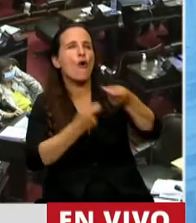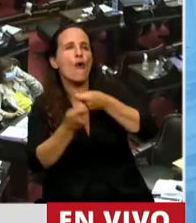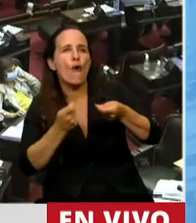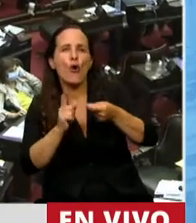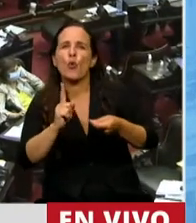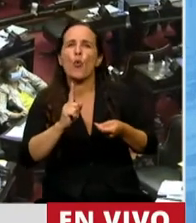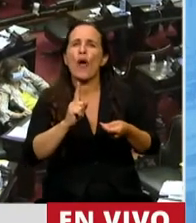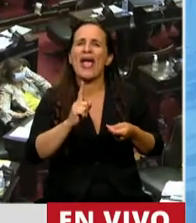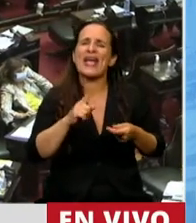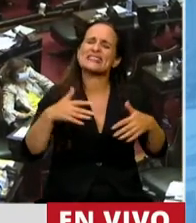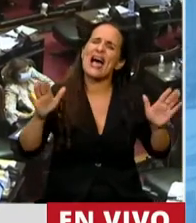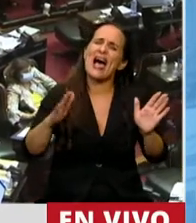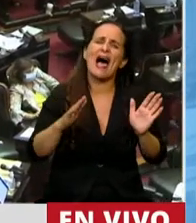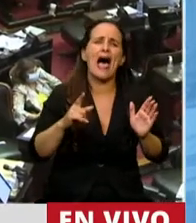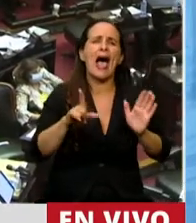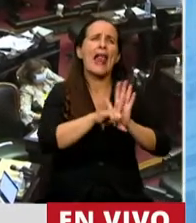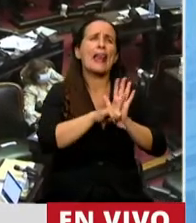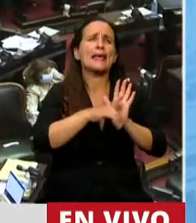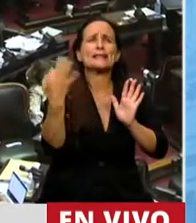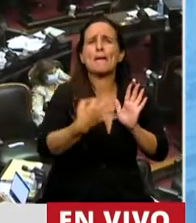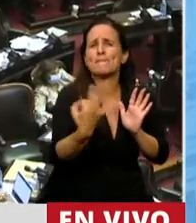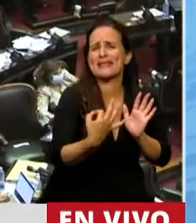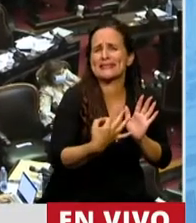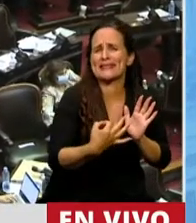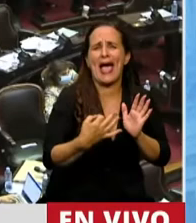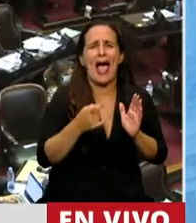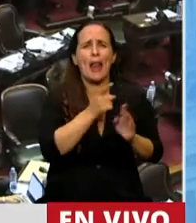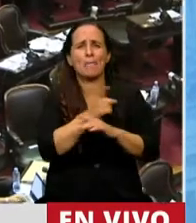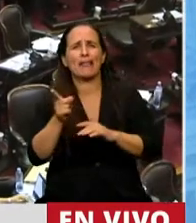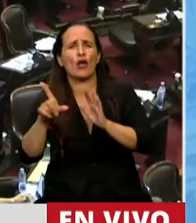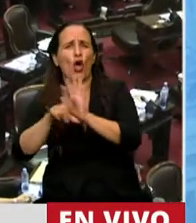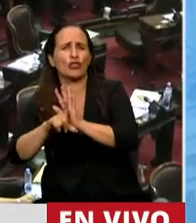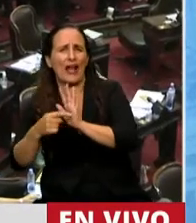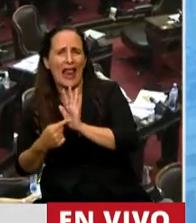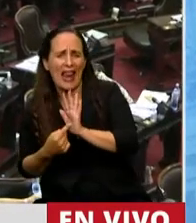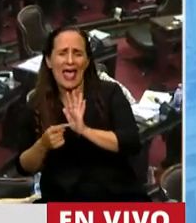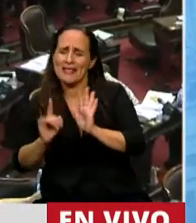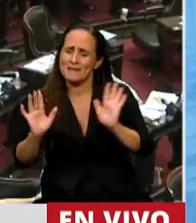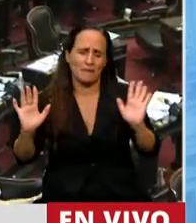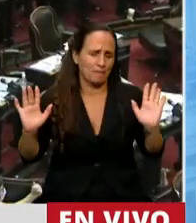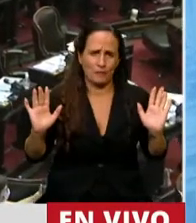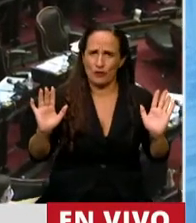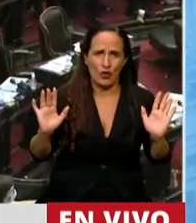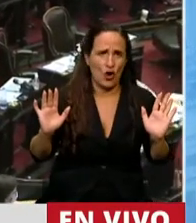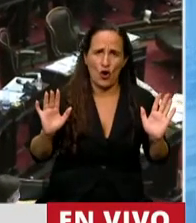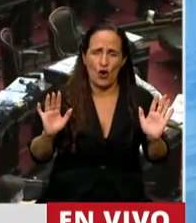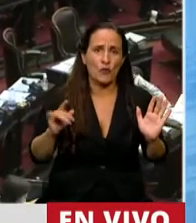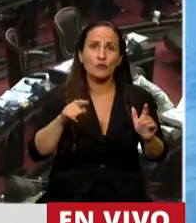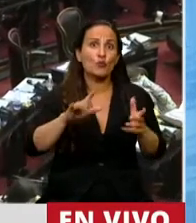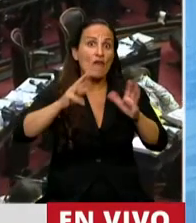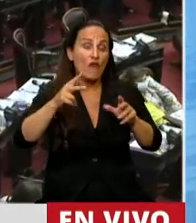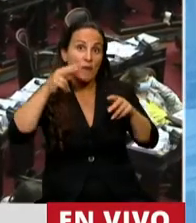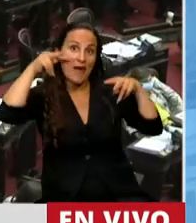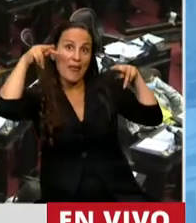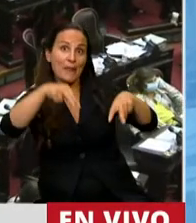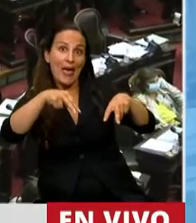voluntarismo, ni leyes específicas, anómalas, como puede ser alguna que circule por este Parlamento. Es una visión